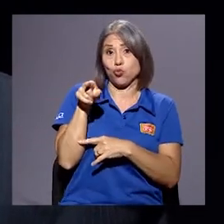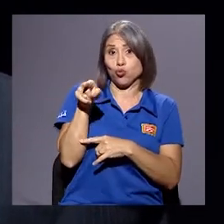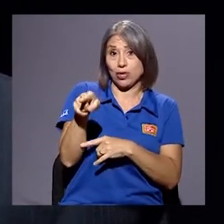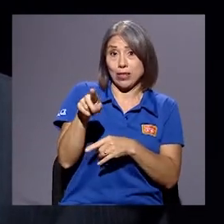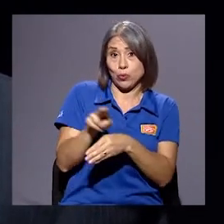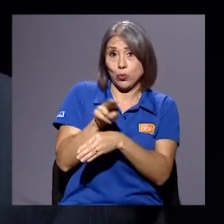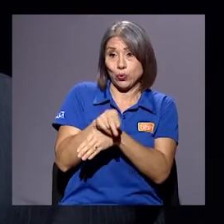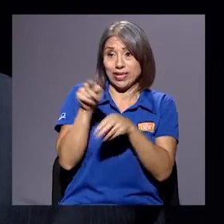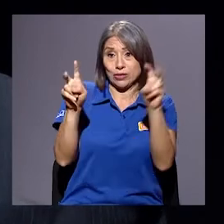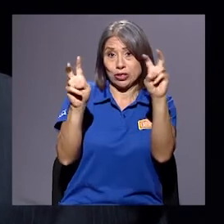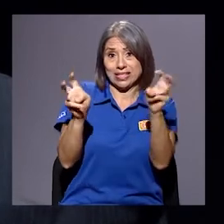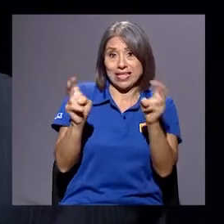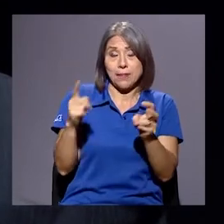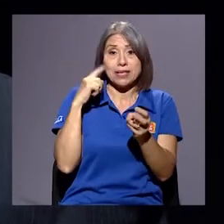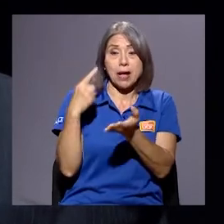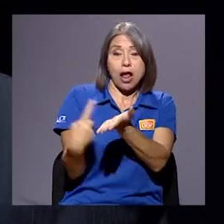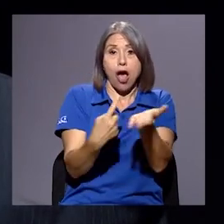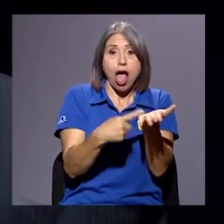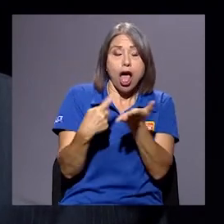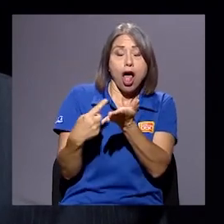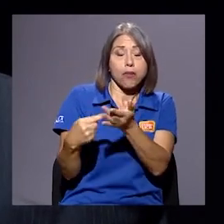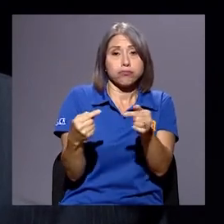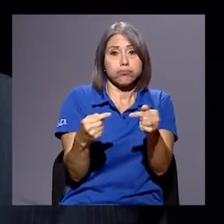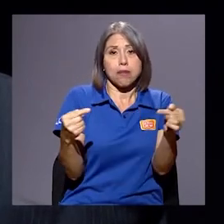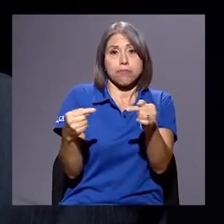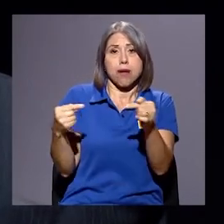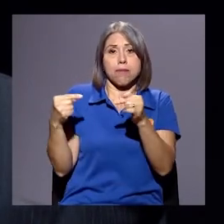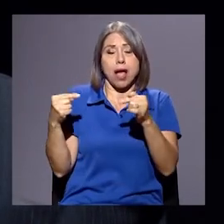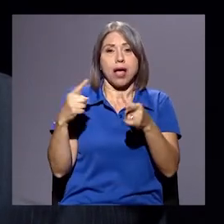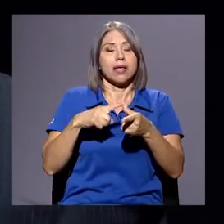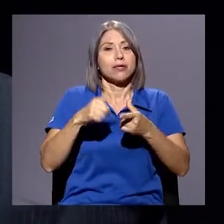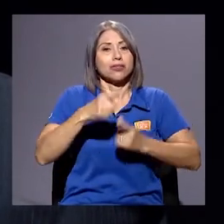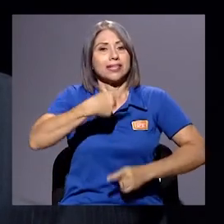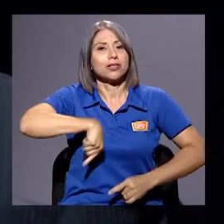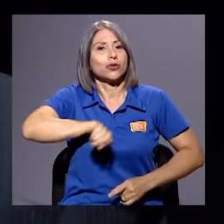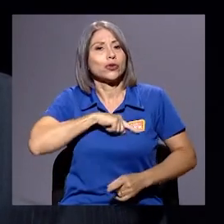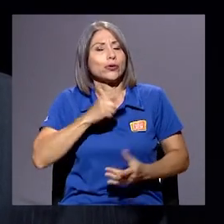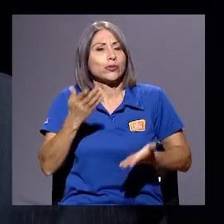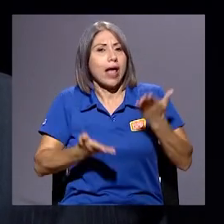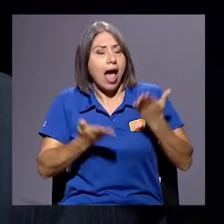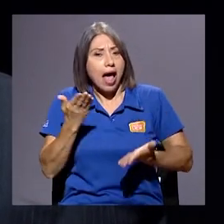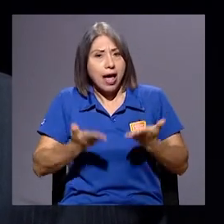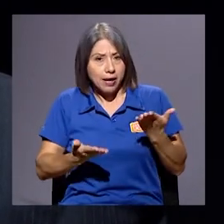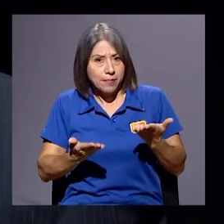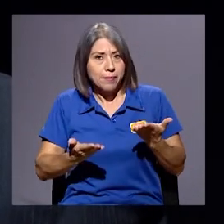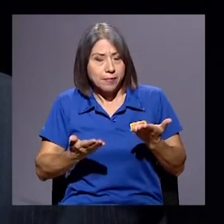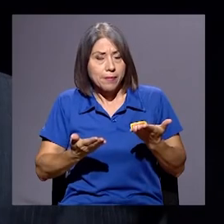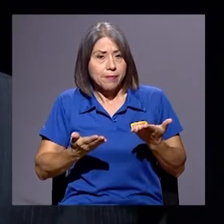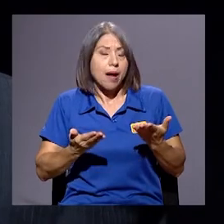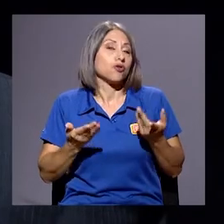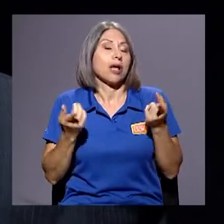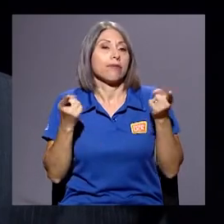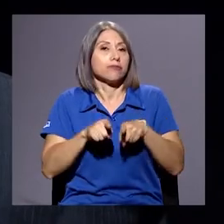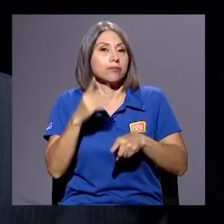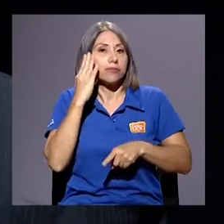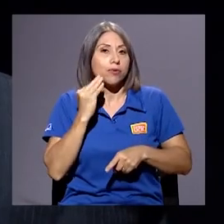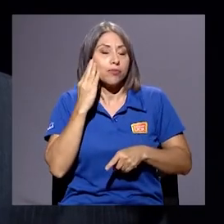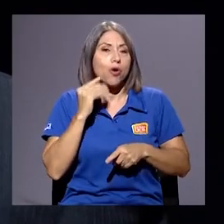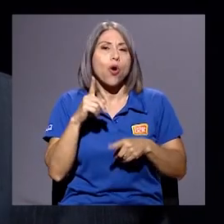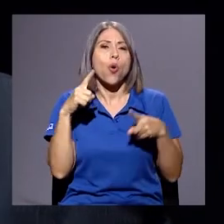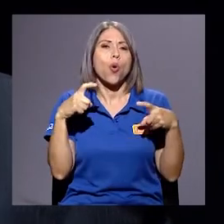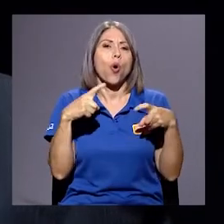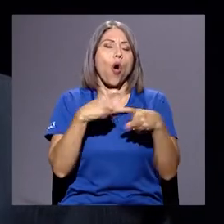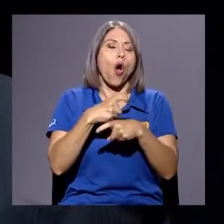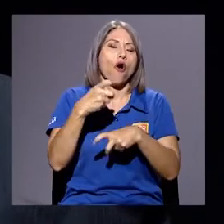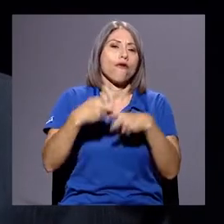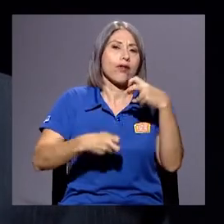confrontación, entonces probablemente vamos a vivir sistemáticamente un conflicto, que lo que está